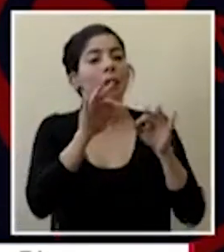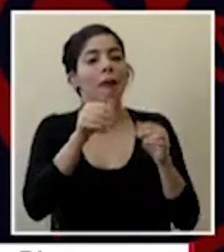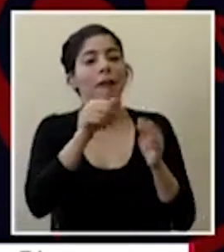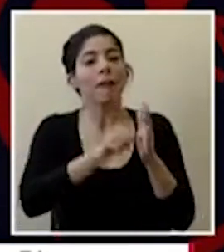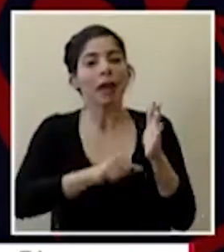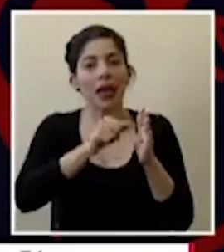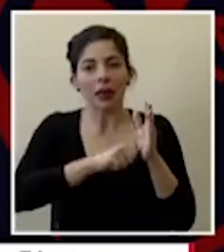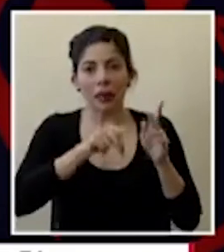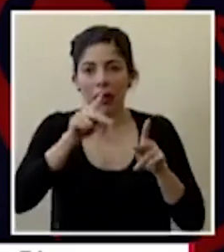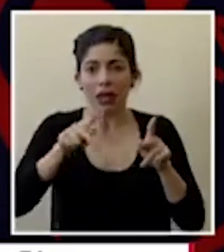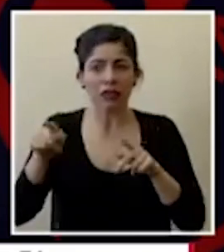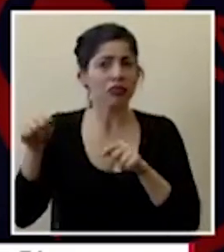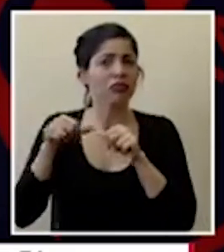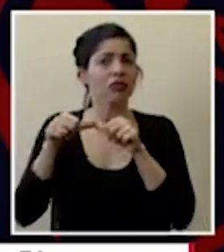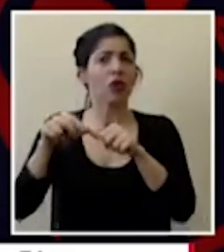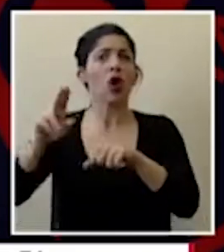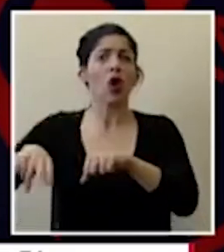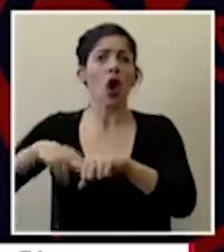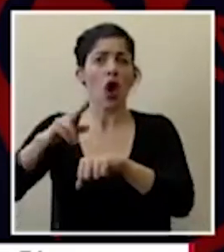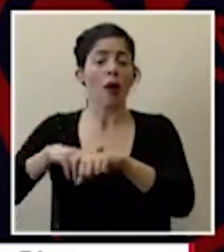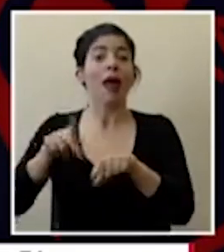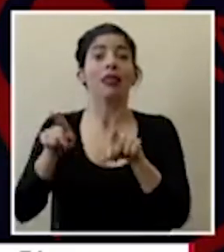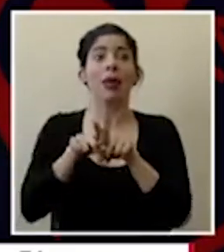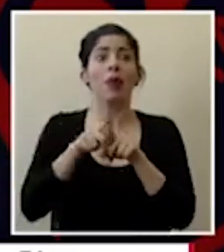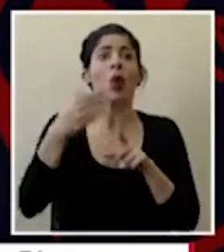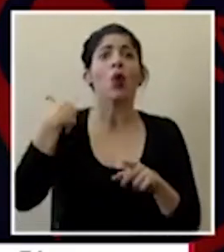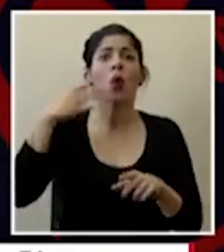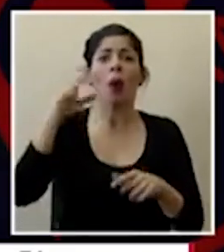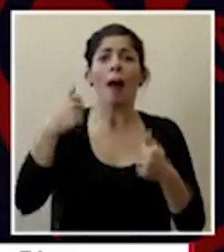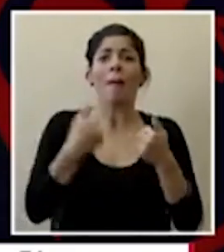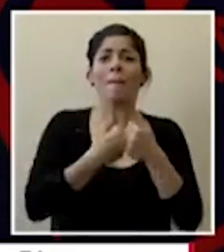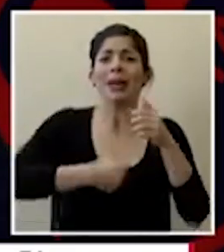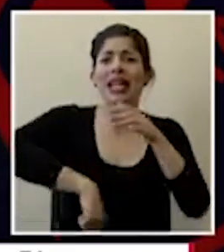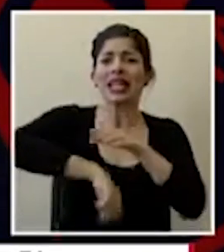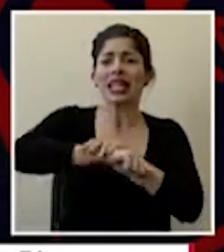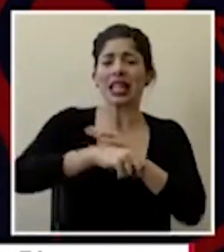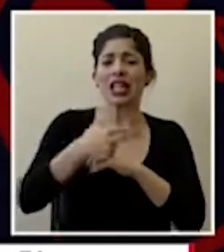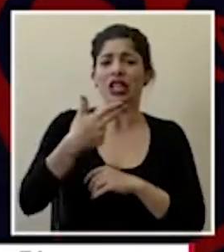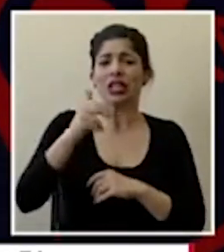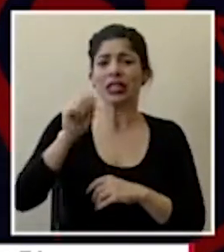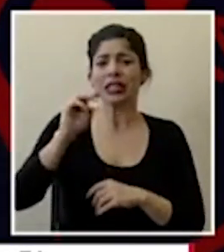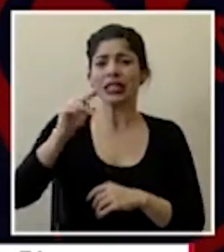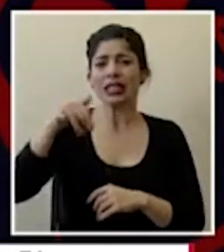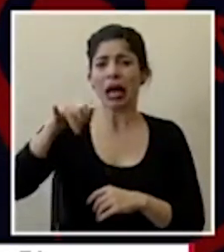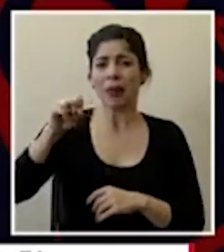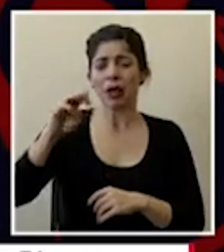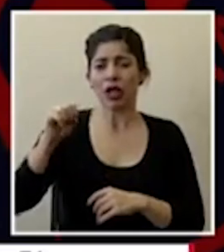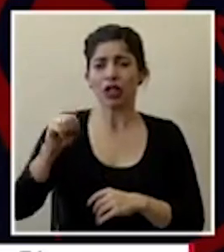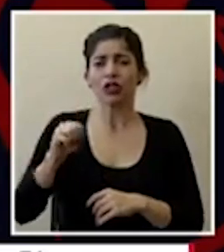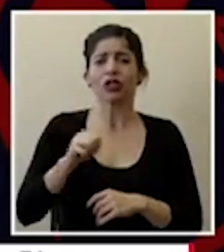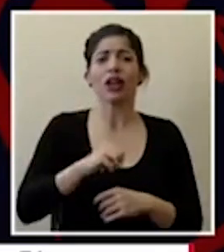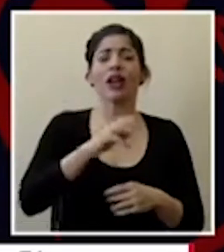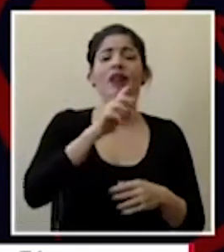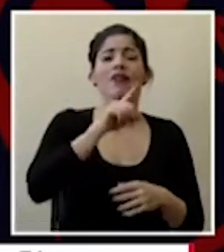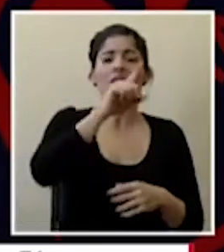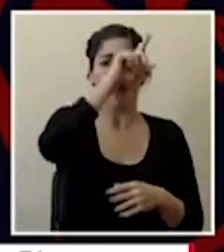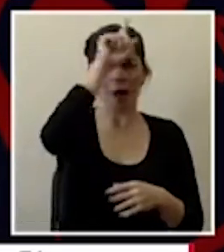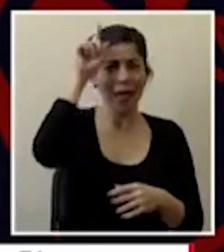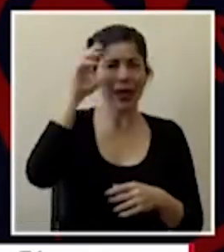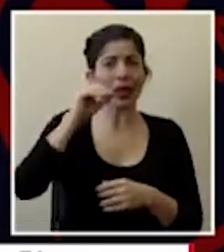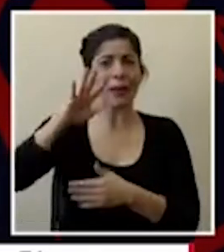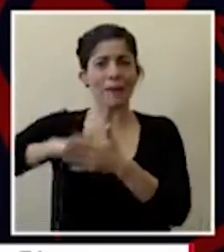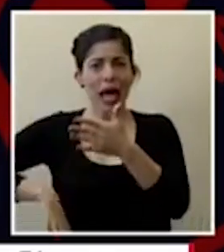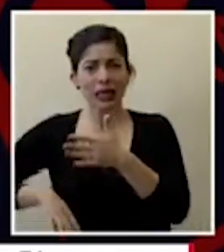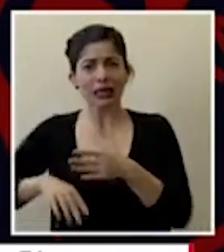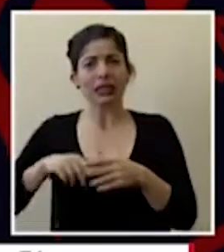este inclusive nos contaron que se hizo un partido de la Champions creo de Real Madrid Barça inclusive una manifestación